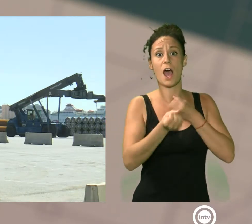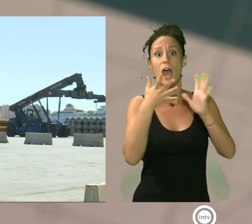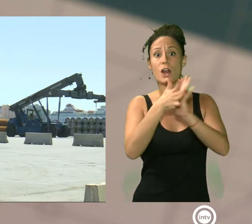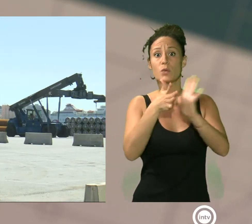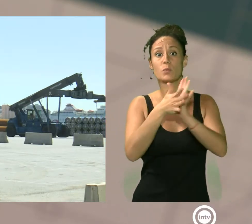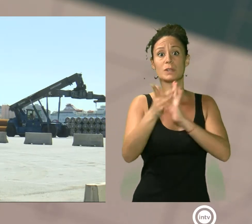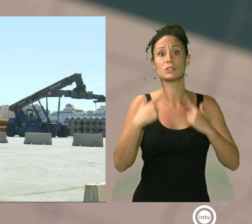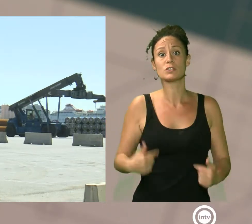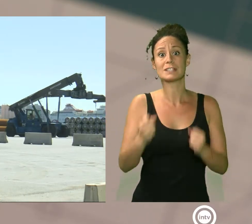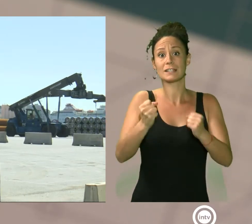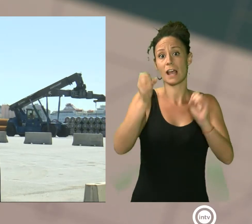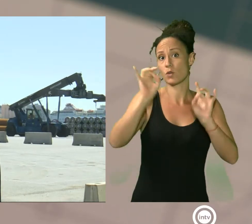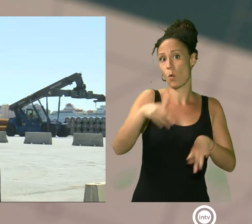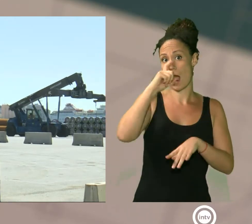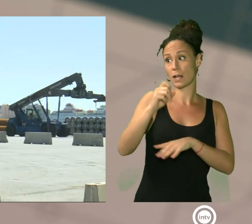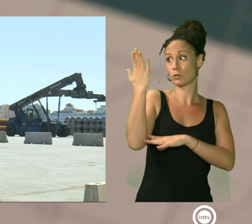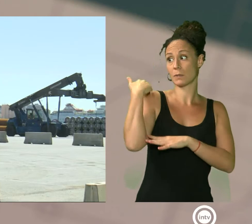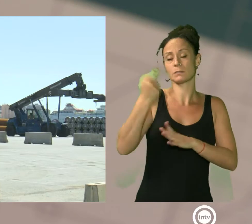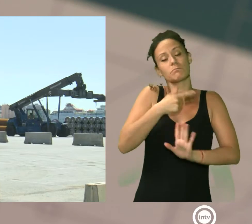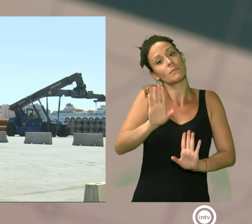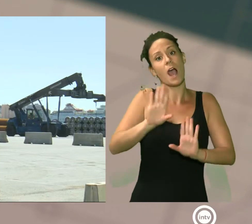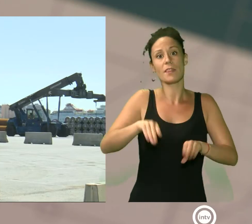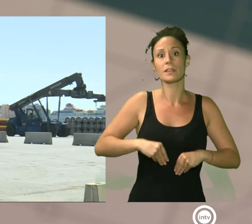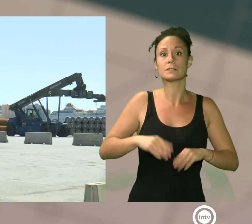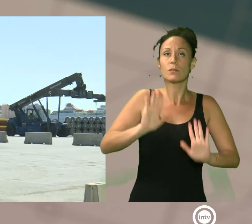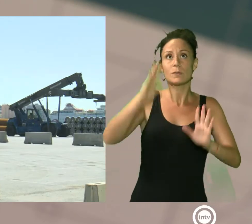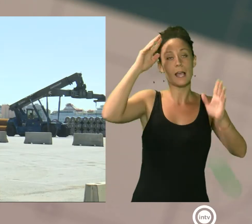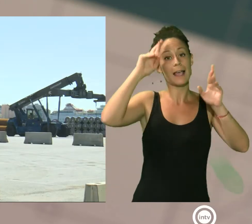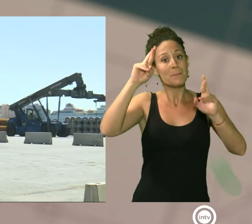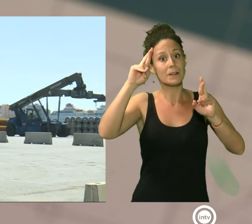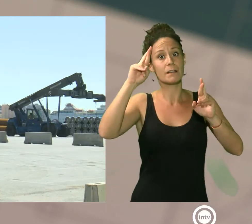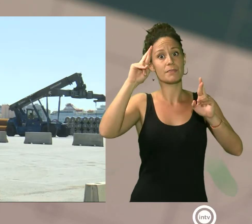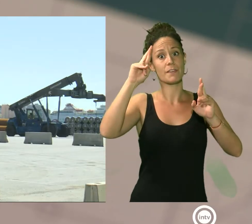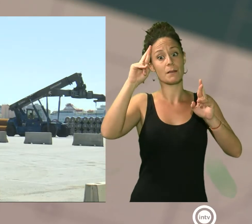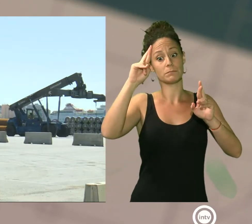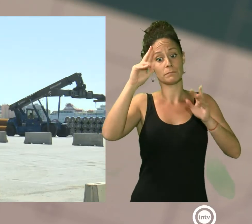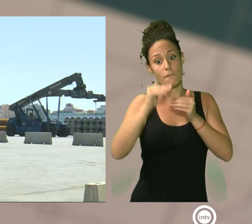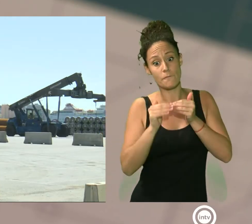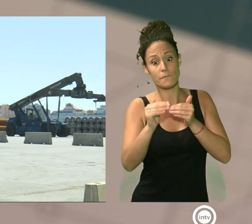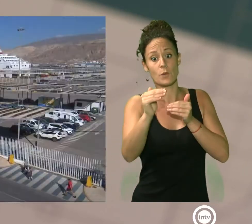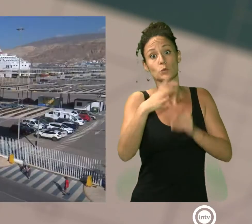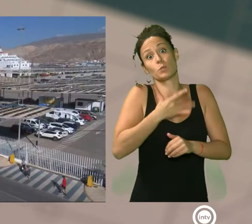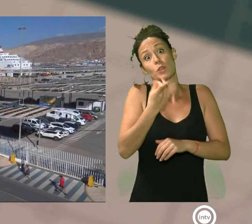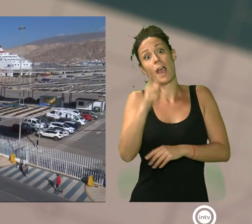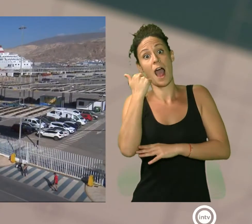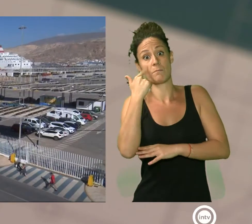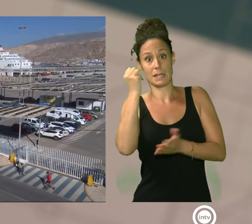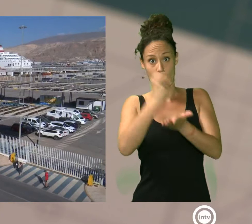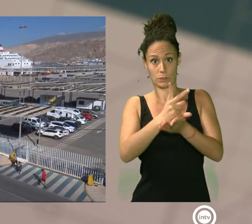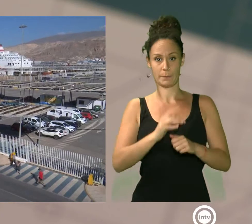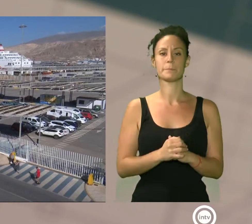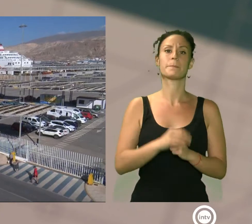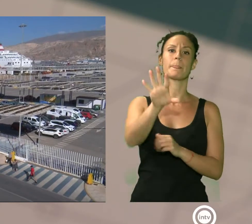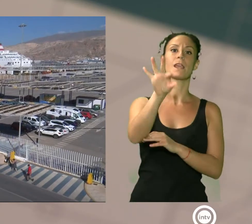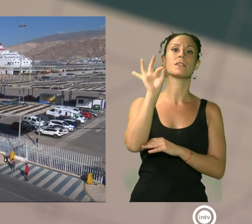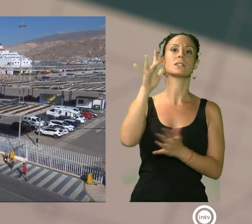remedio que aceptar lo que hay y tener esperanza que por lo menos con el retorno pudiera ser que vinieran por Almería. Una decisión tomada en